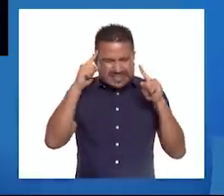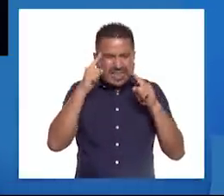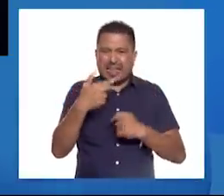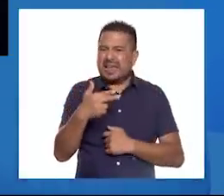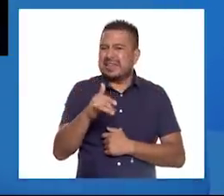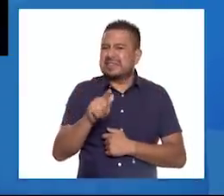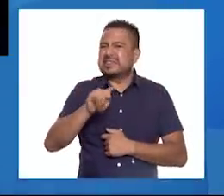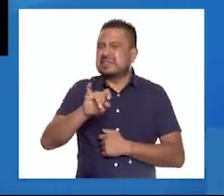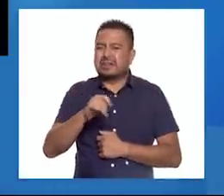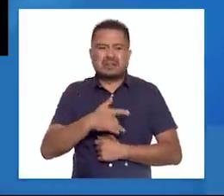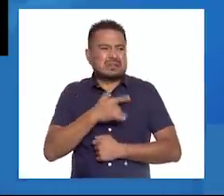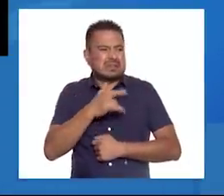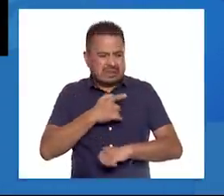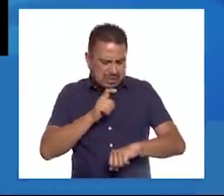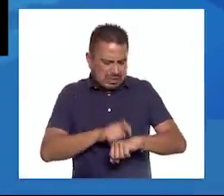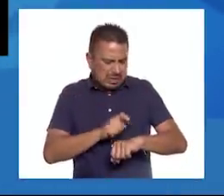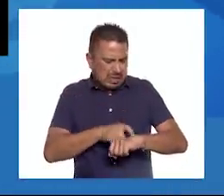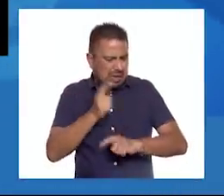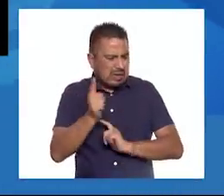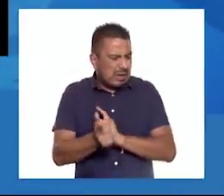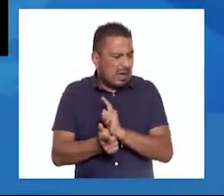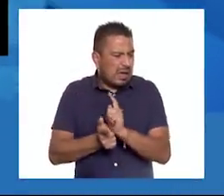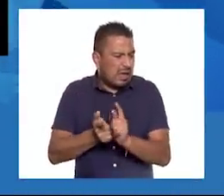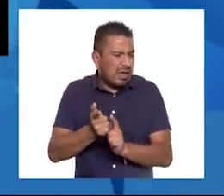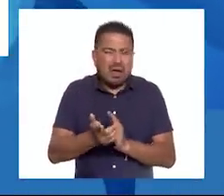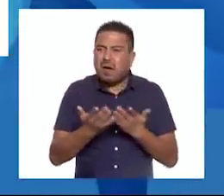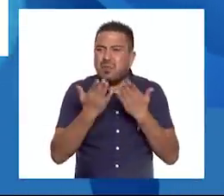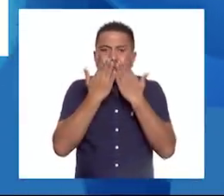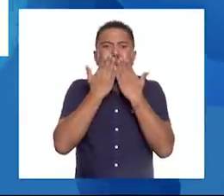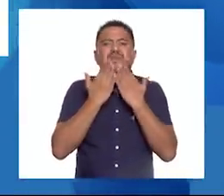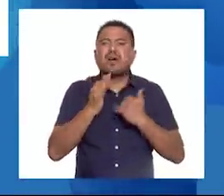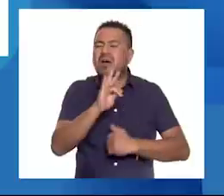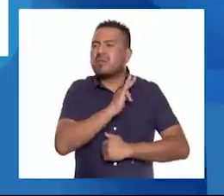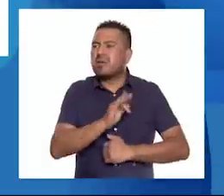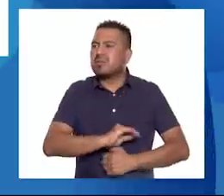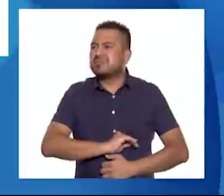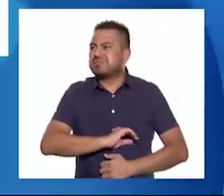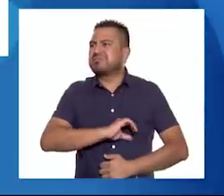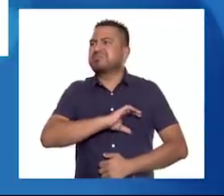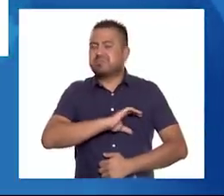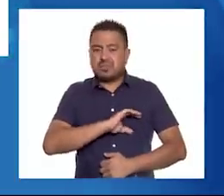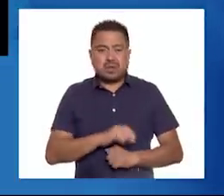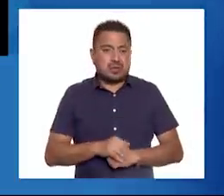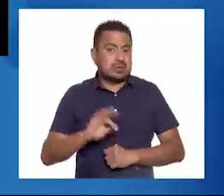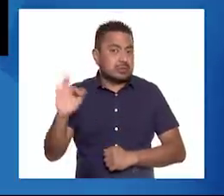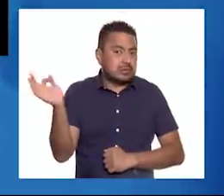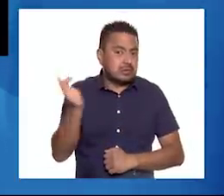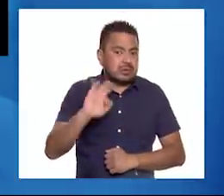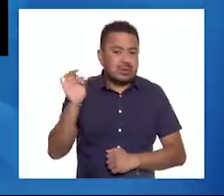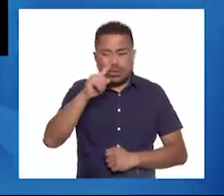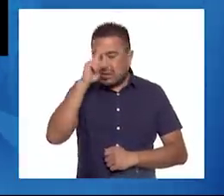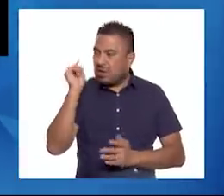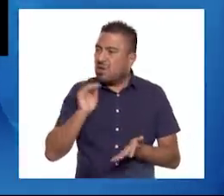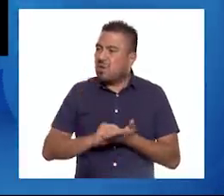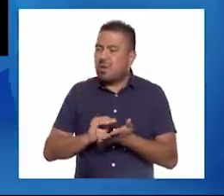siente que el tiempo no pasa y que no hay nada capaz de motivarlo. Si el fastidio se mantiene por largo